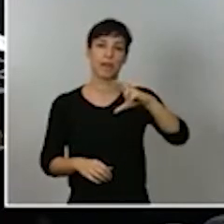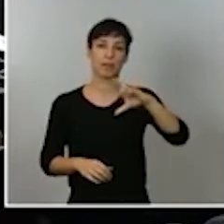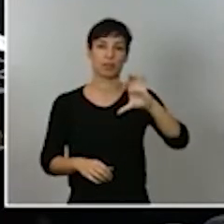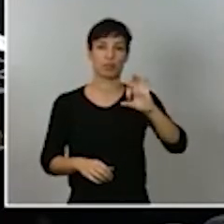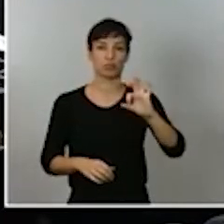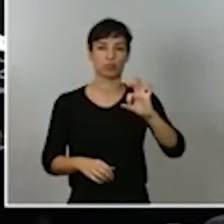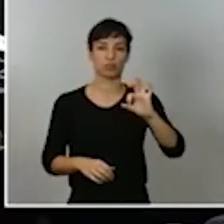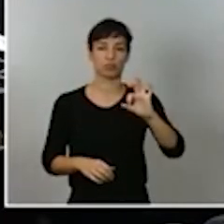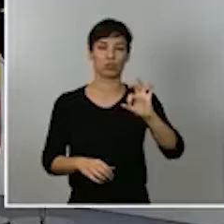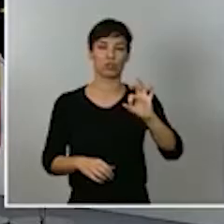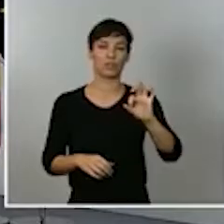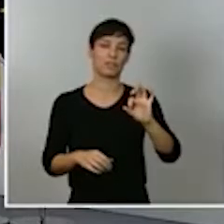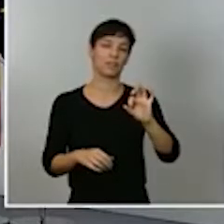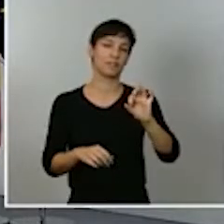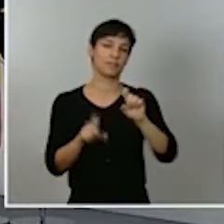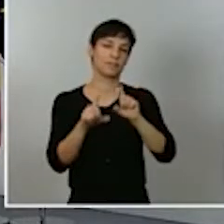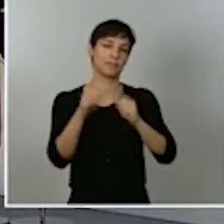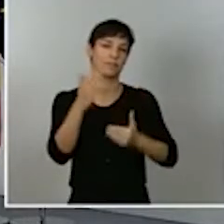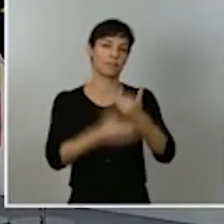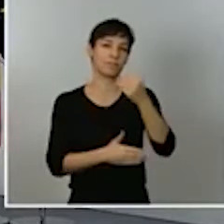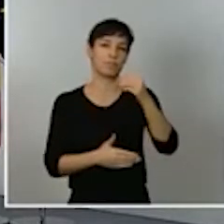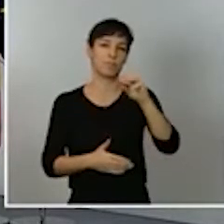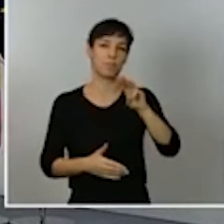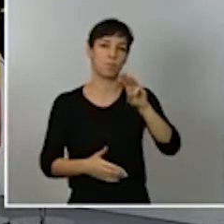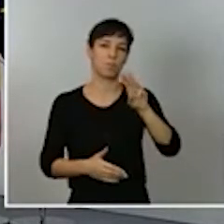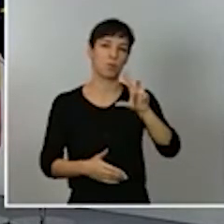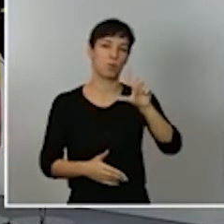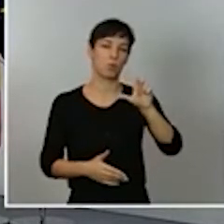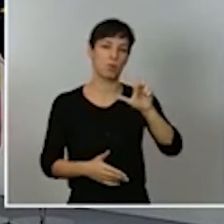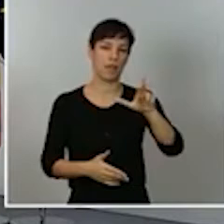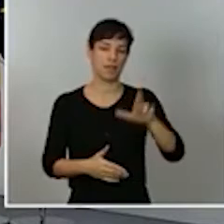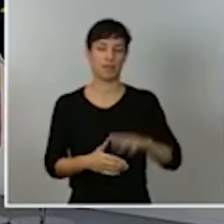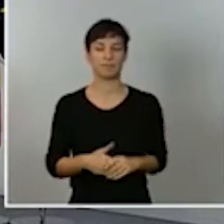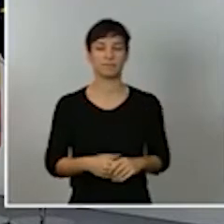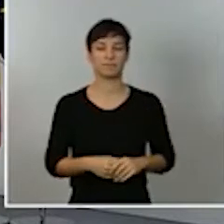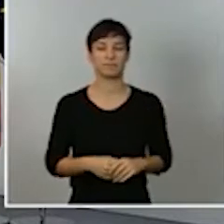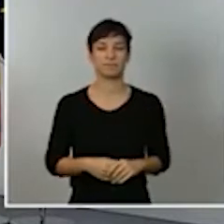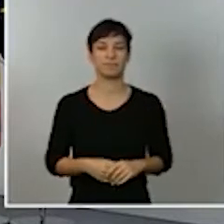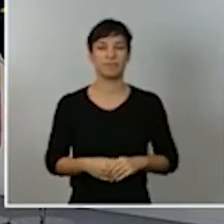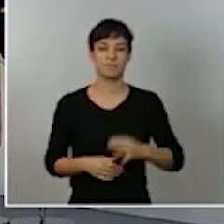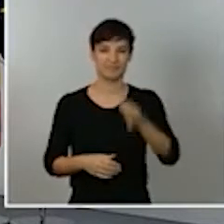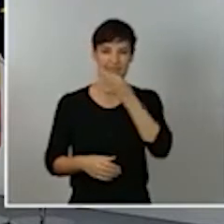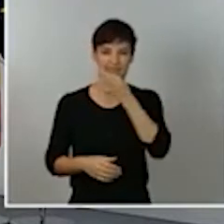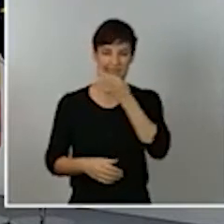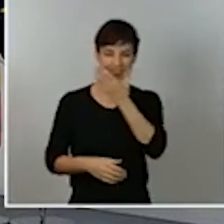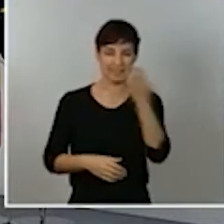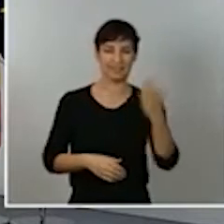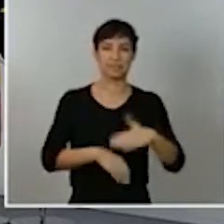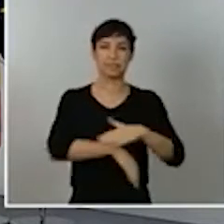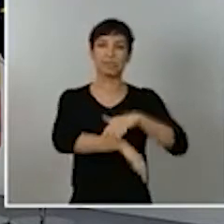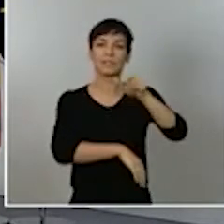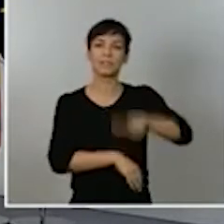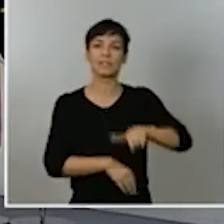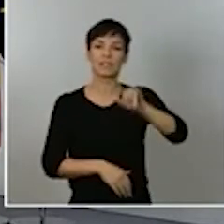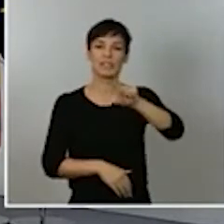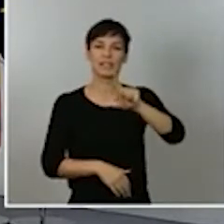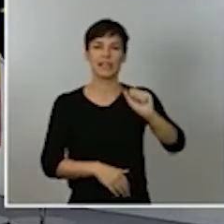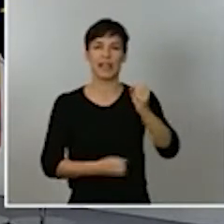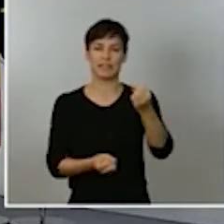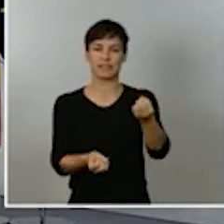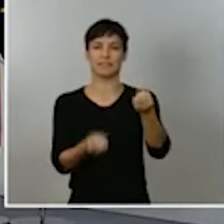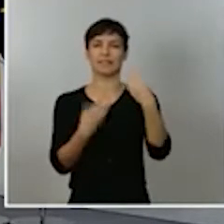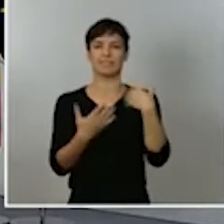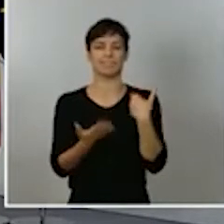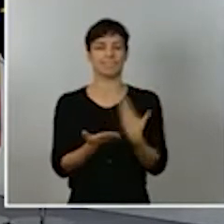Hola, buenas tardes, ministros. Para el ministro Illa, quería preguntarle, ha puesto sobre la mesa el retraso que hay a la hora de